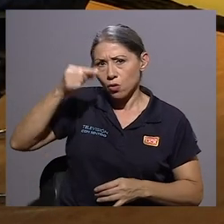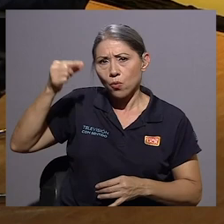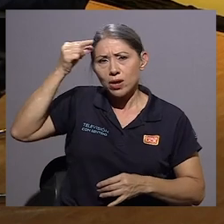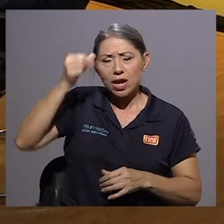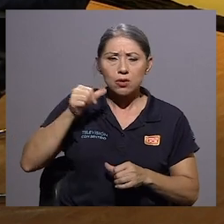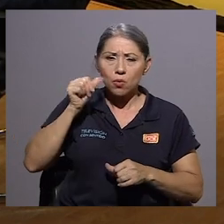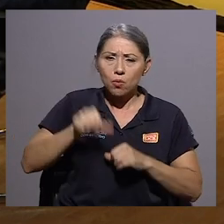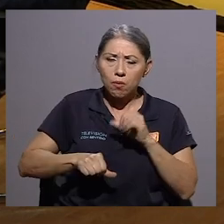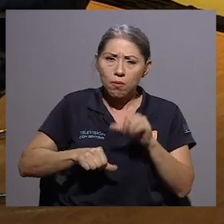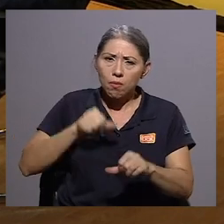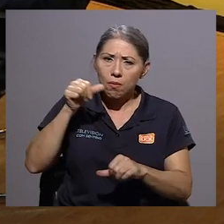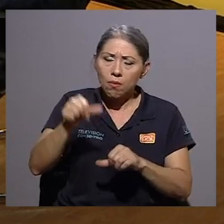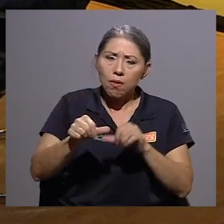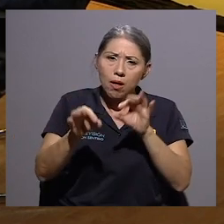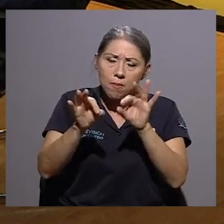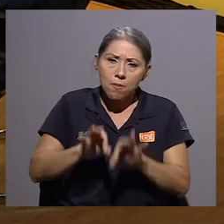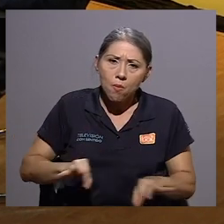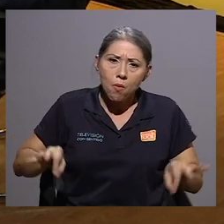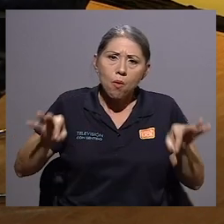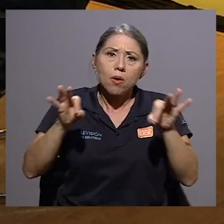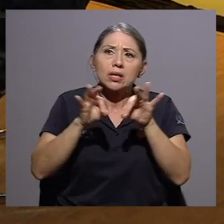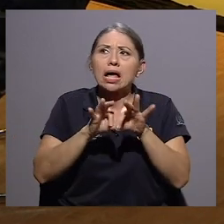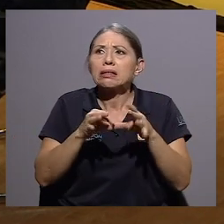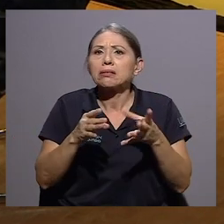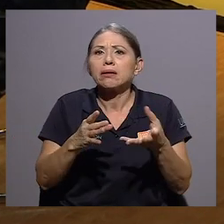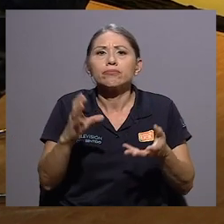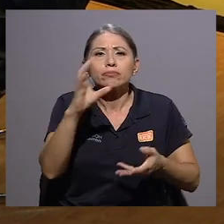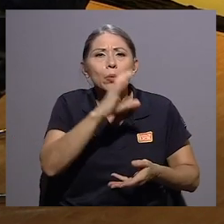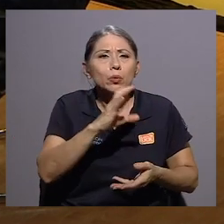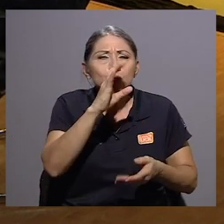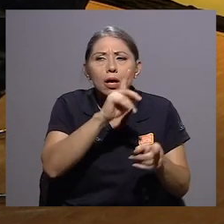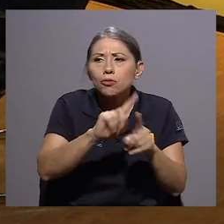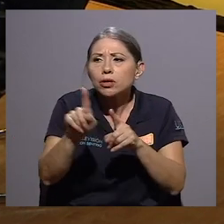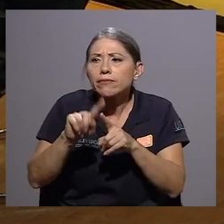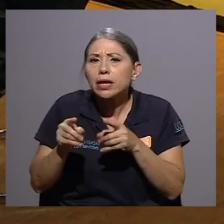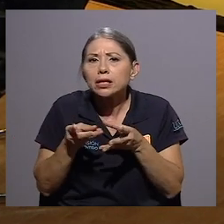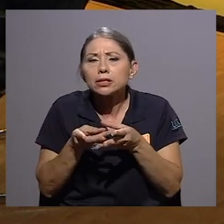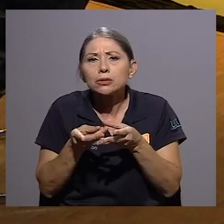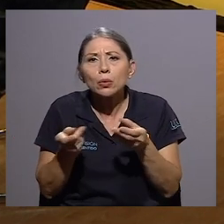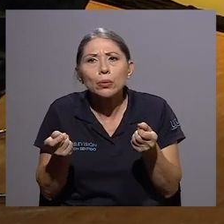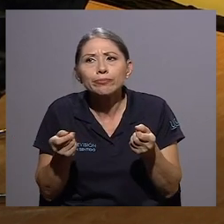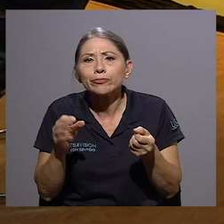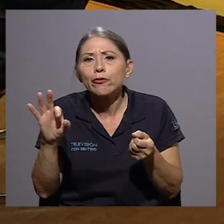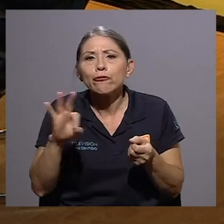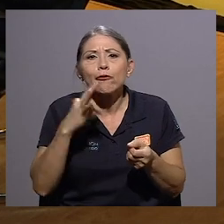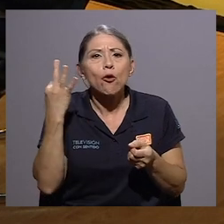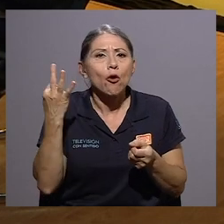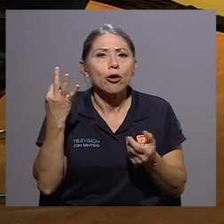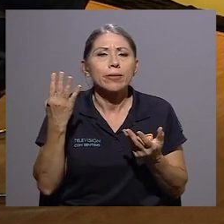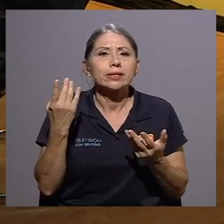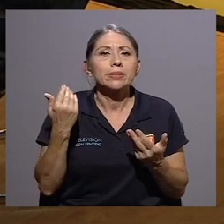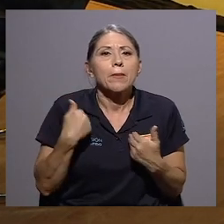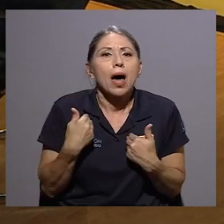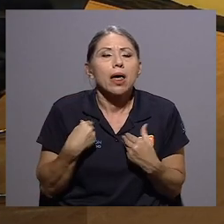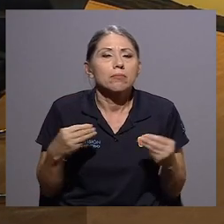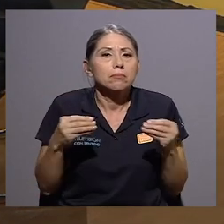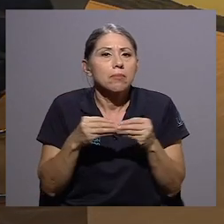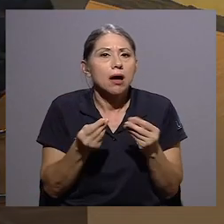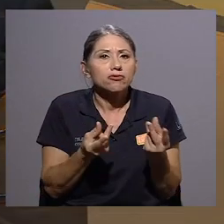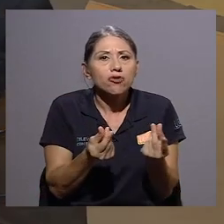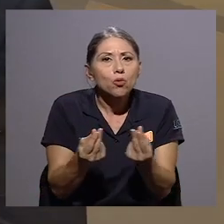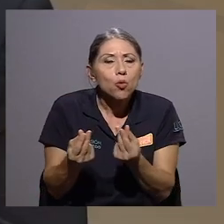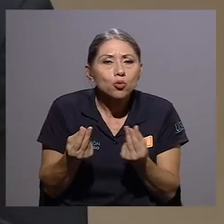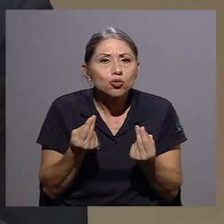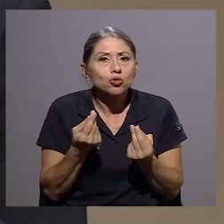importante para buscar formas para, digámoslo así, contar con más recursos